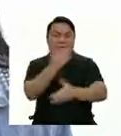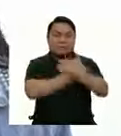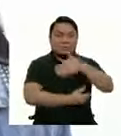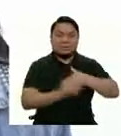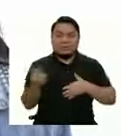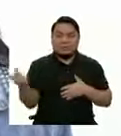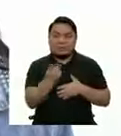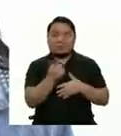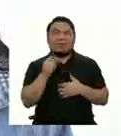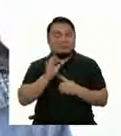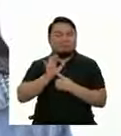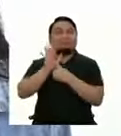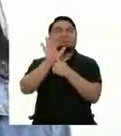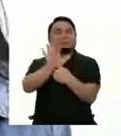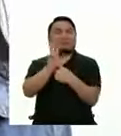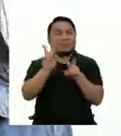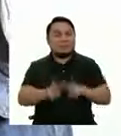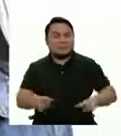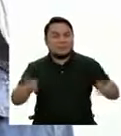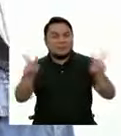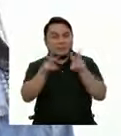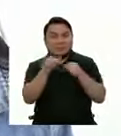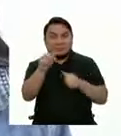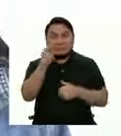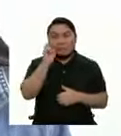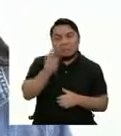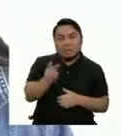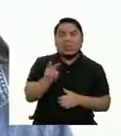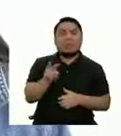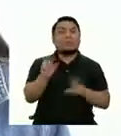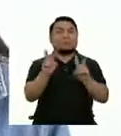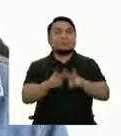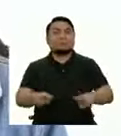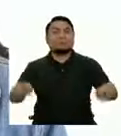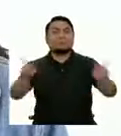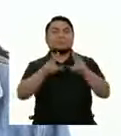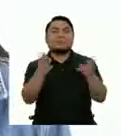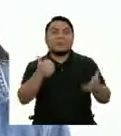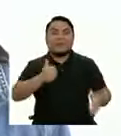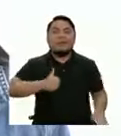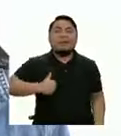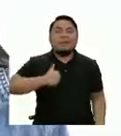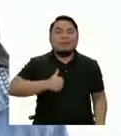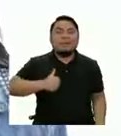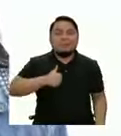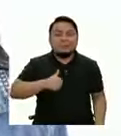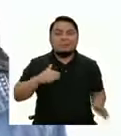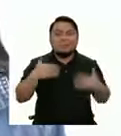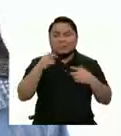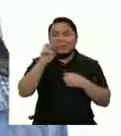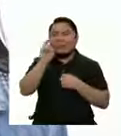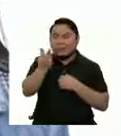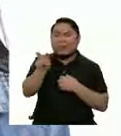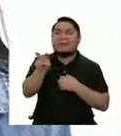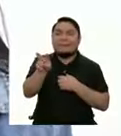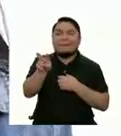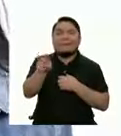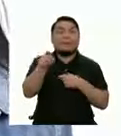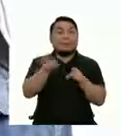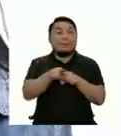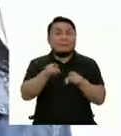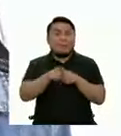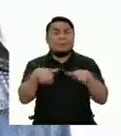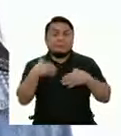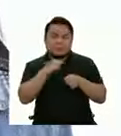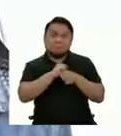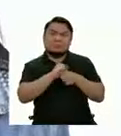mostrado nuestros valores Y como se habrán dado cuenta Los valores son actitudes que podemos observar Pero también los